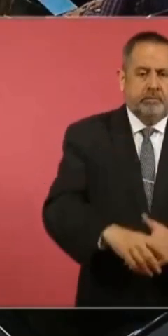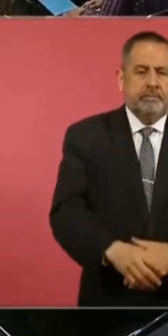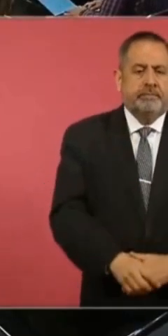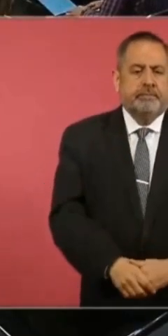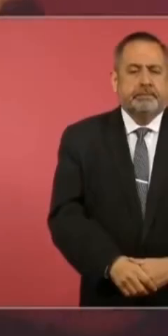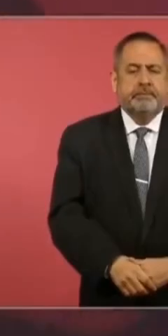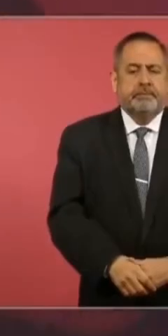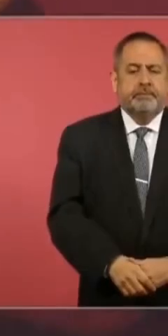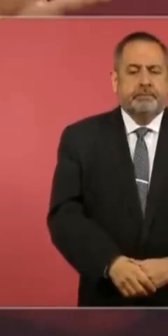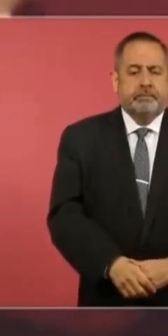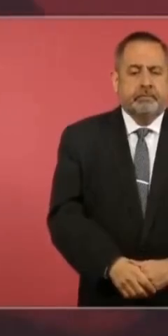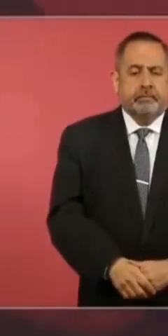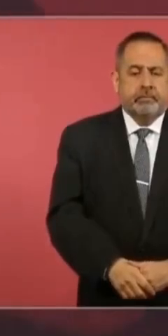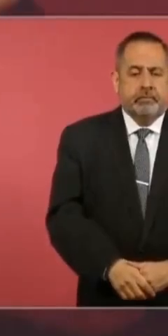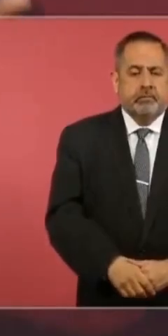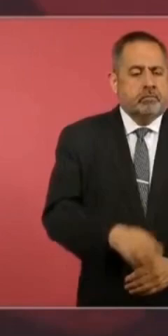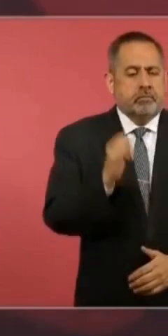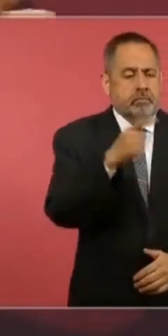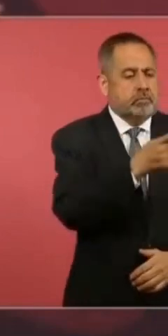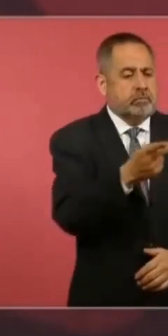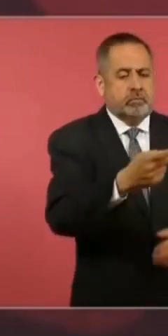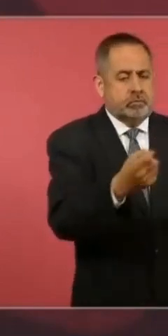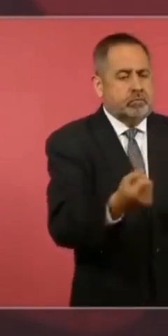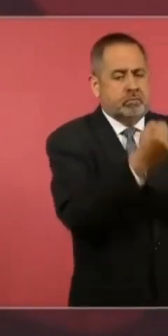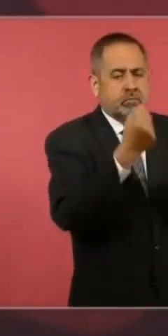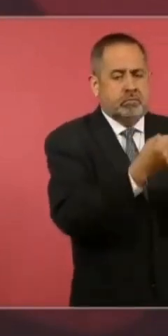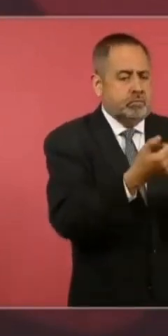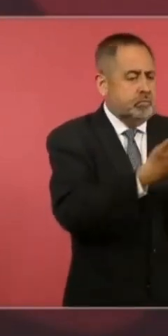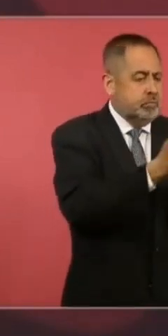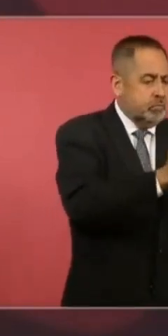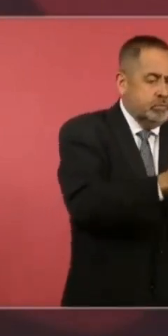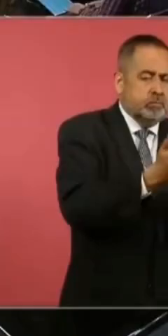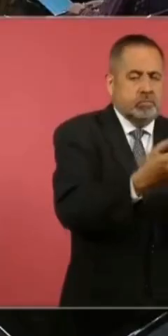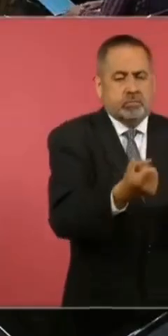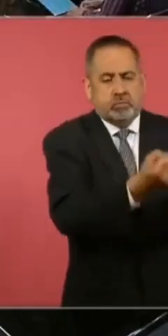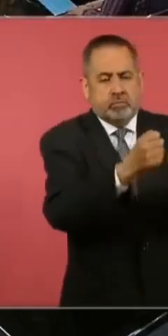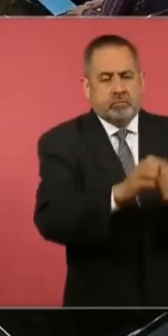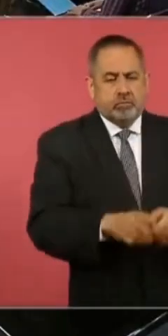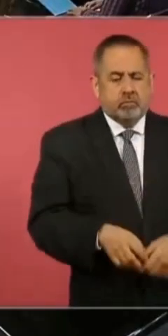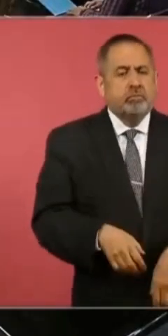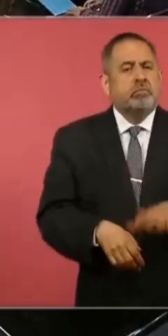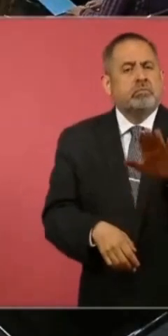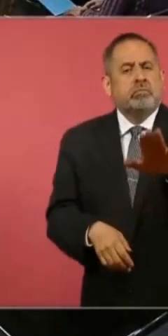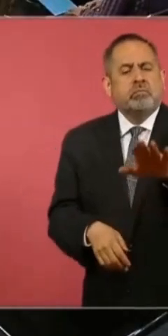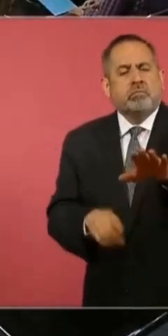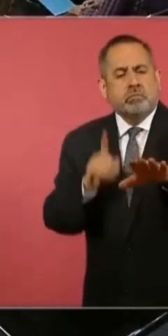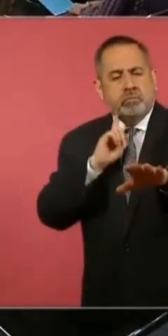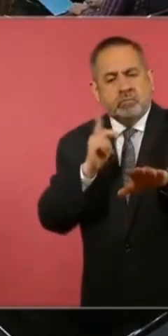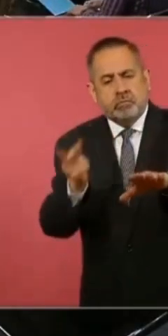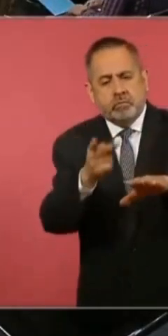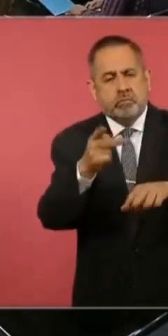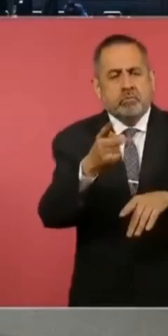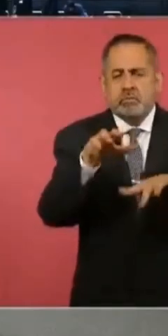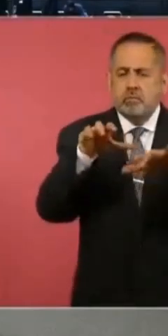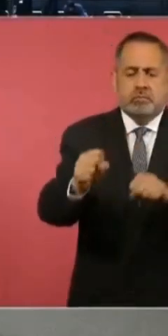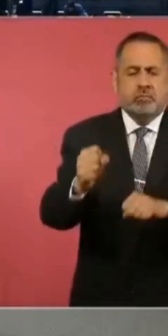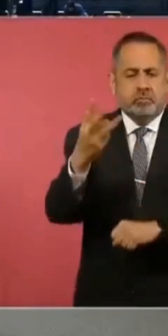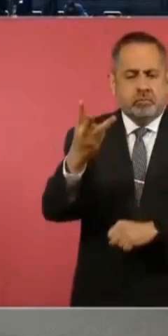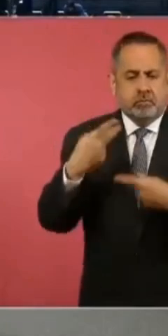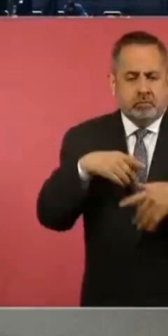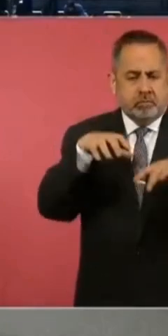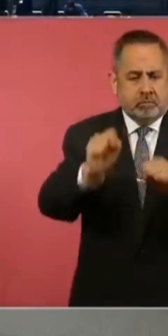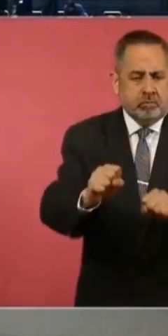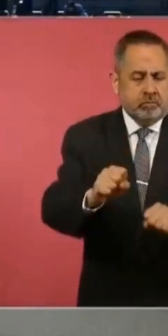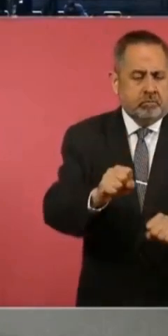Entonces, es una confrontación de dos grupos. ¿Lo único de los detenidos son los tres que fue por lo de la